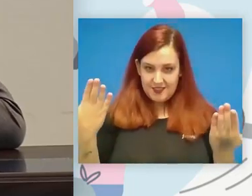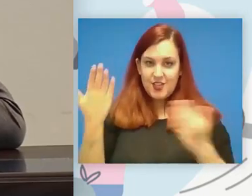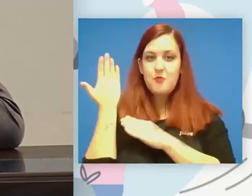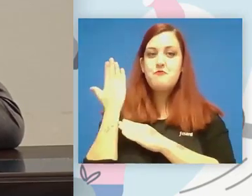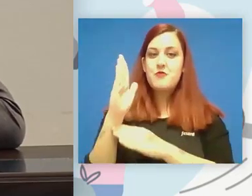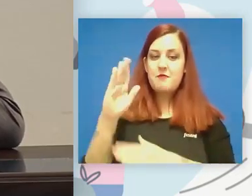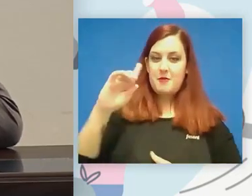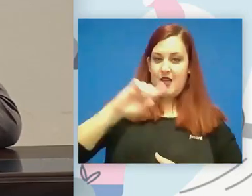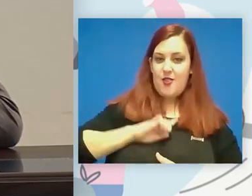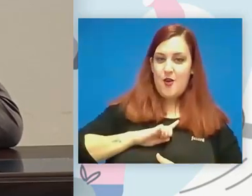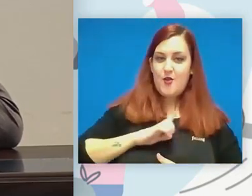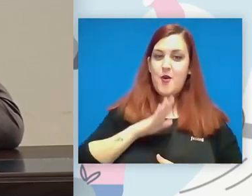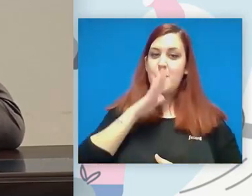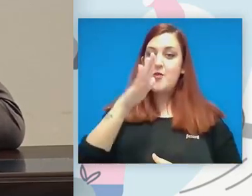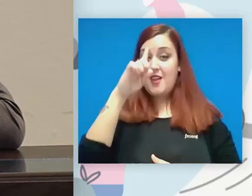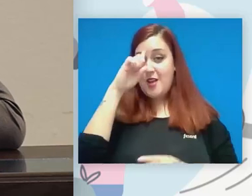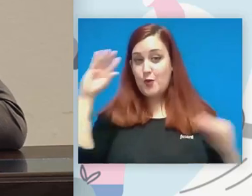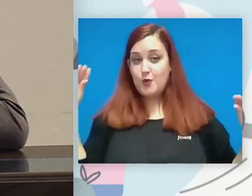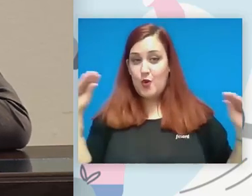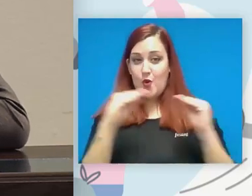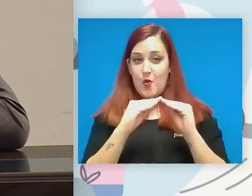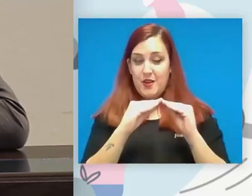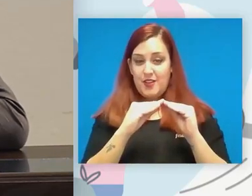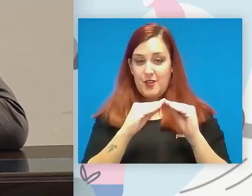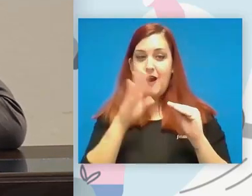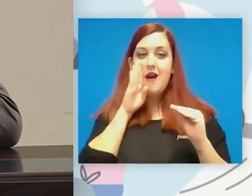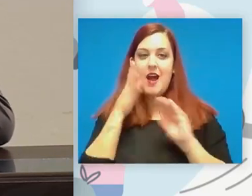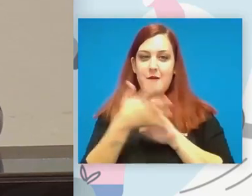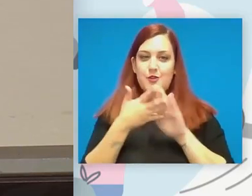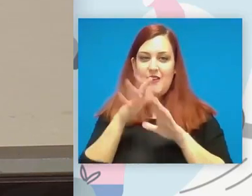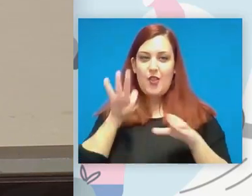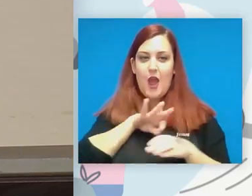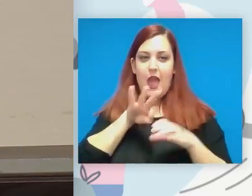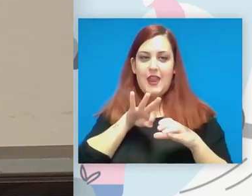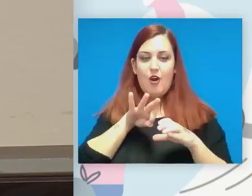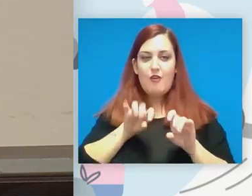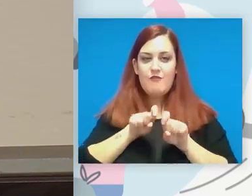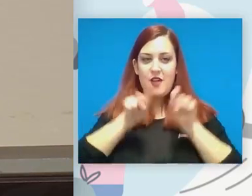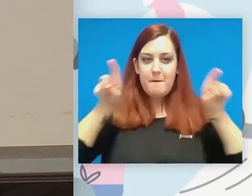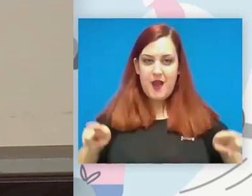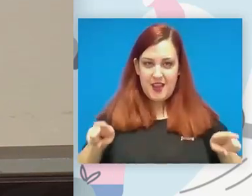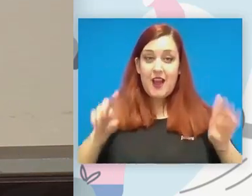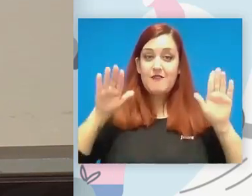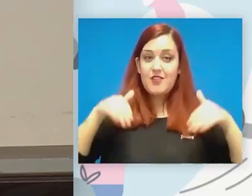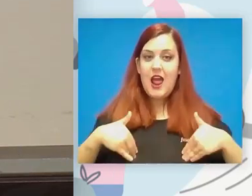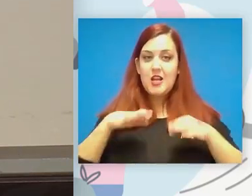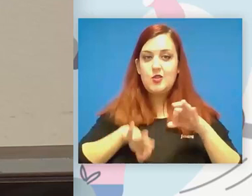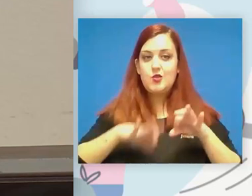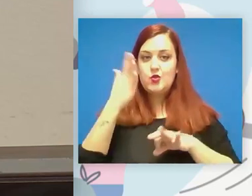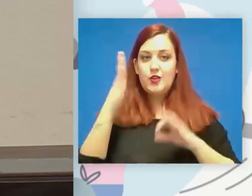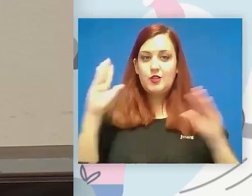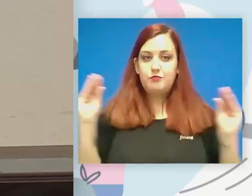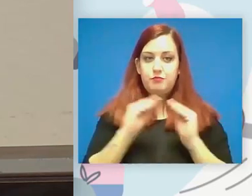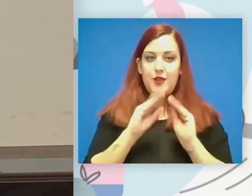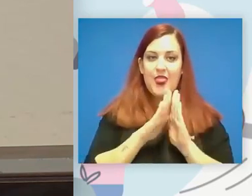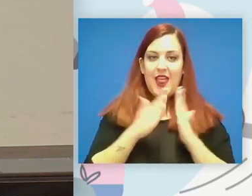no sé si era porque hemos compartido también, lo hablamos antes en el Confibre, la fortuna y la importancia de haber compartido parte del Libro Blanco. Hemos